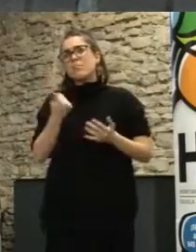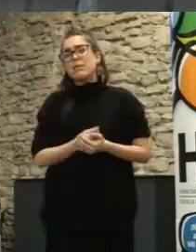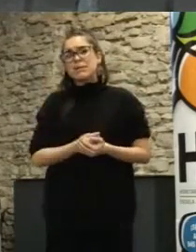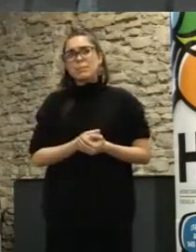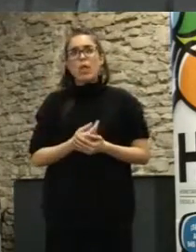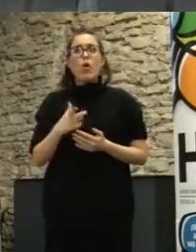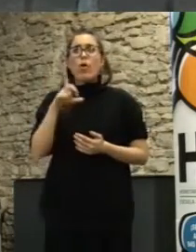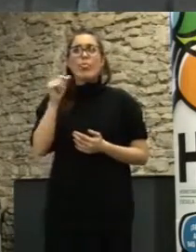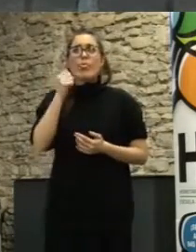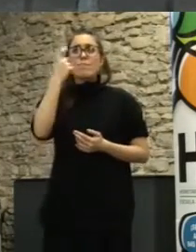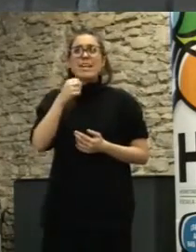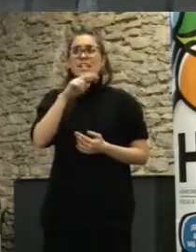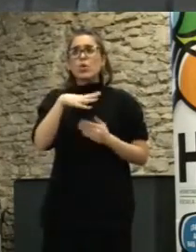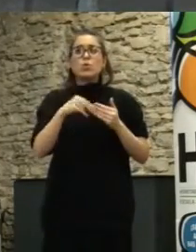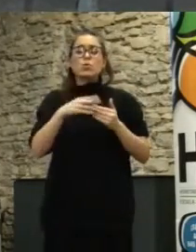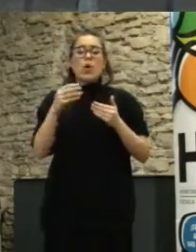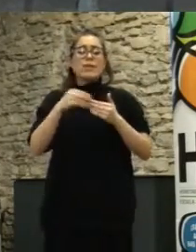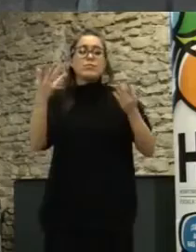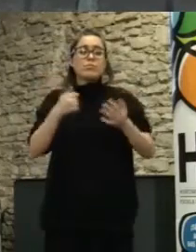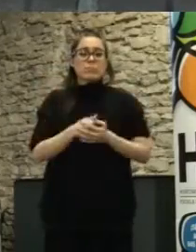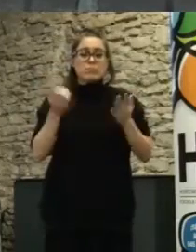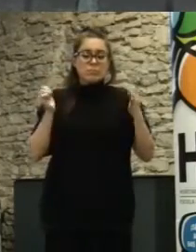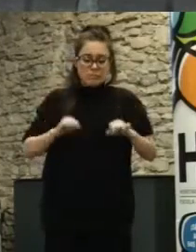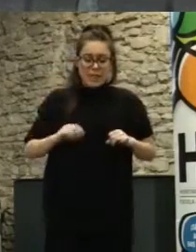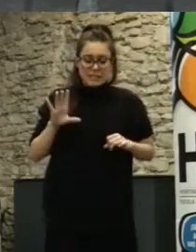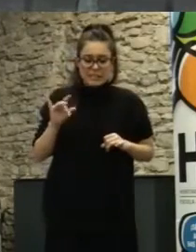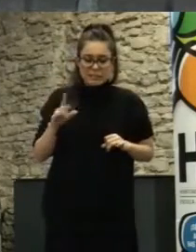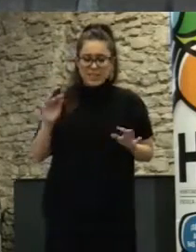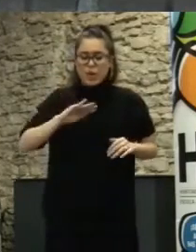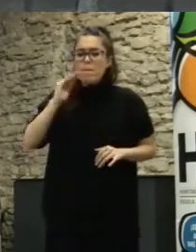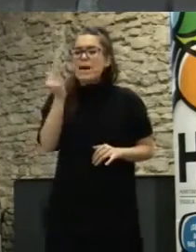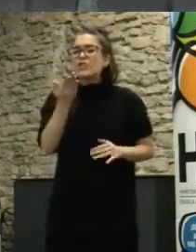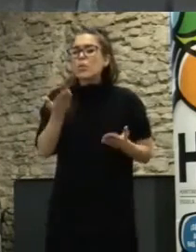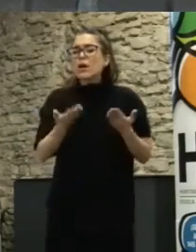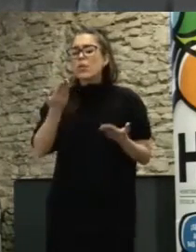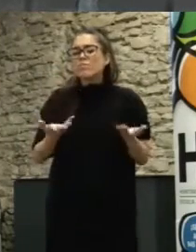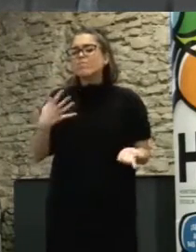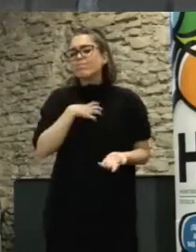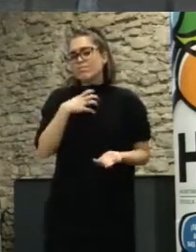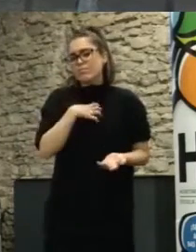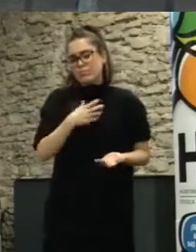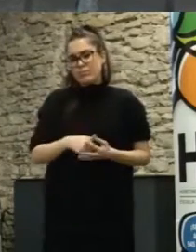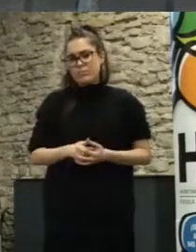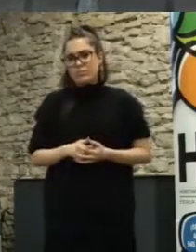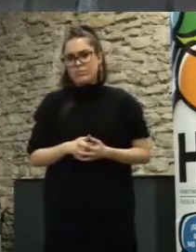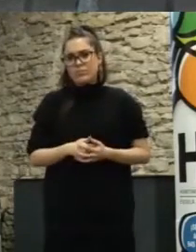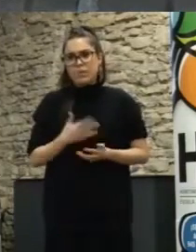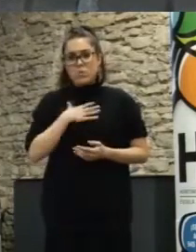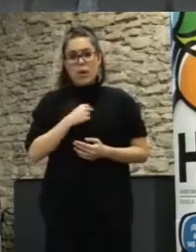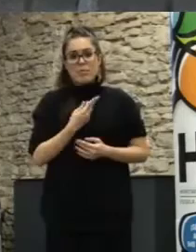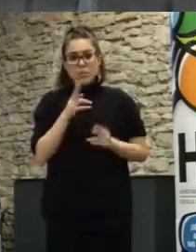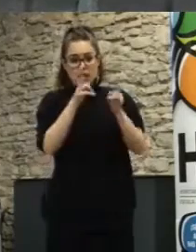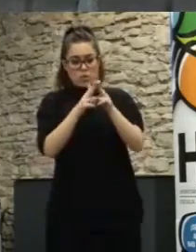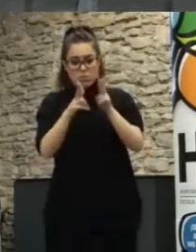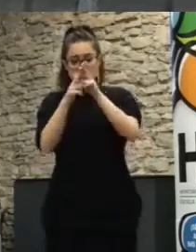usuarios no sabemos si ha tenido algún tipo de impacto positivo entre los ciudadanos puedes hacer una encuesta y decir oye